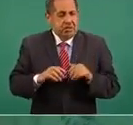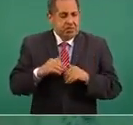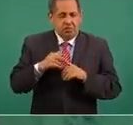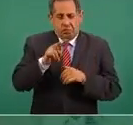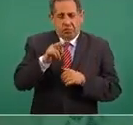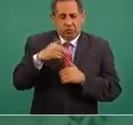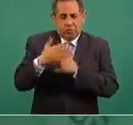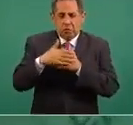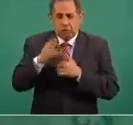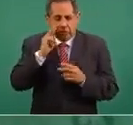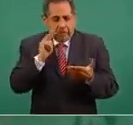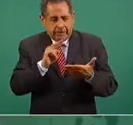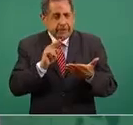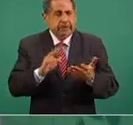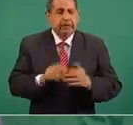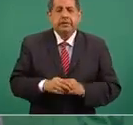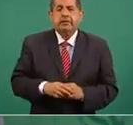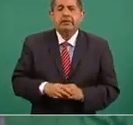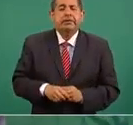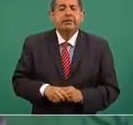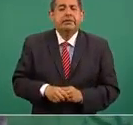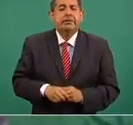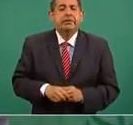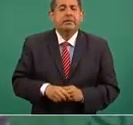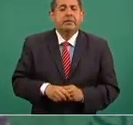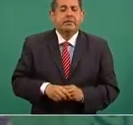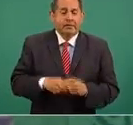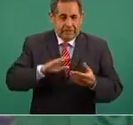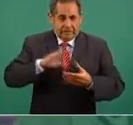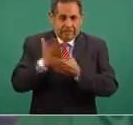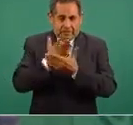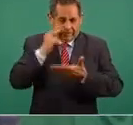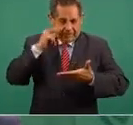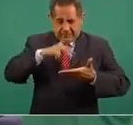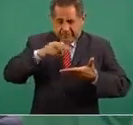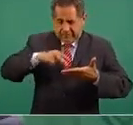en el expediente,